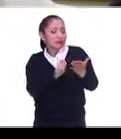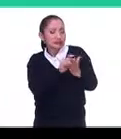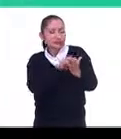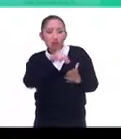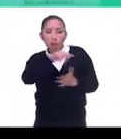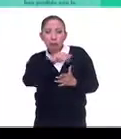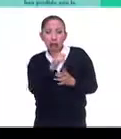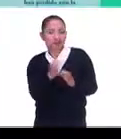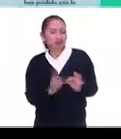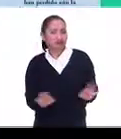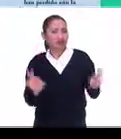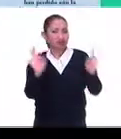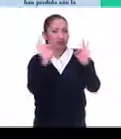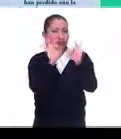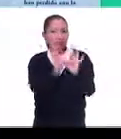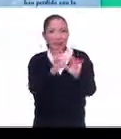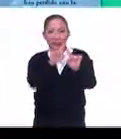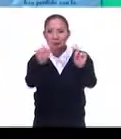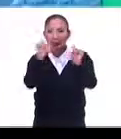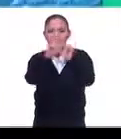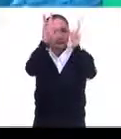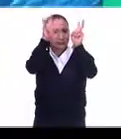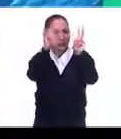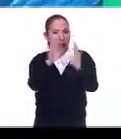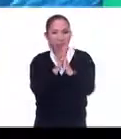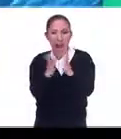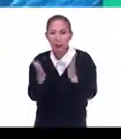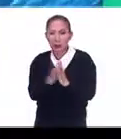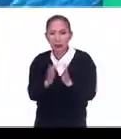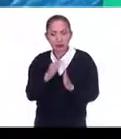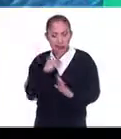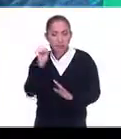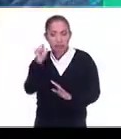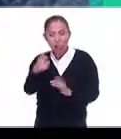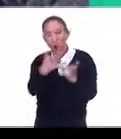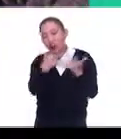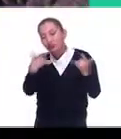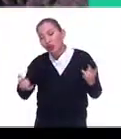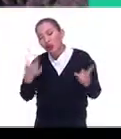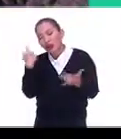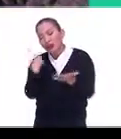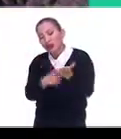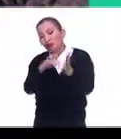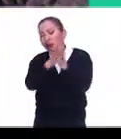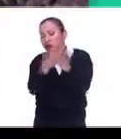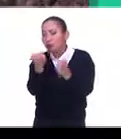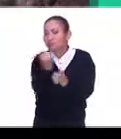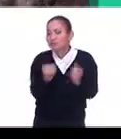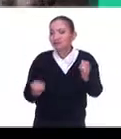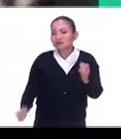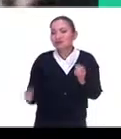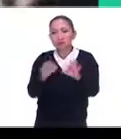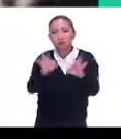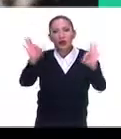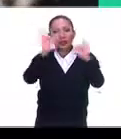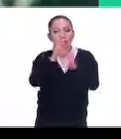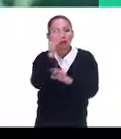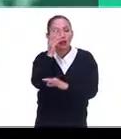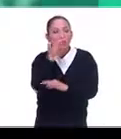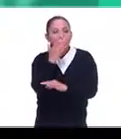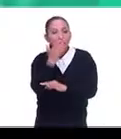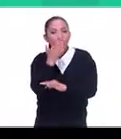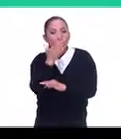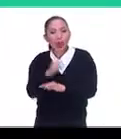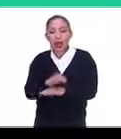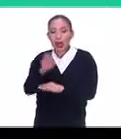consumada. Tengo varias novelas que son ya parte de la historia de la literatura de Sonora. La